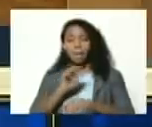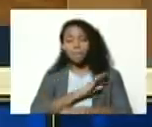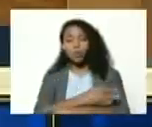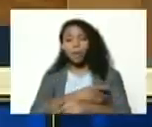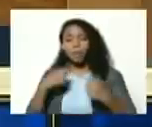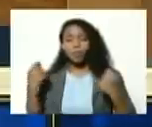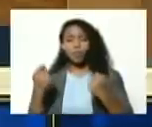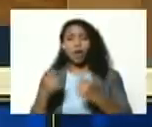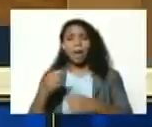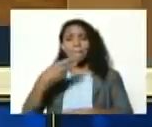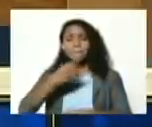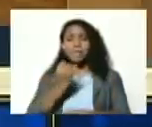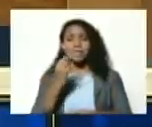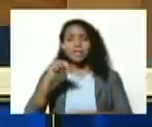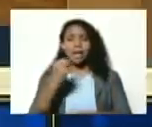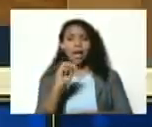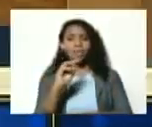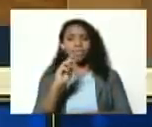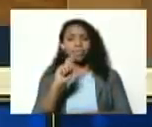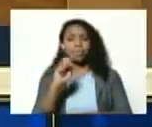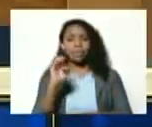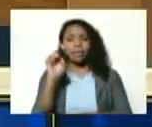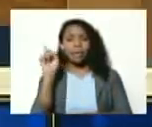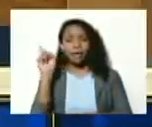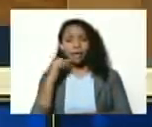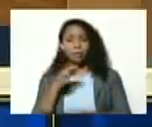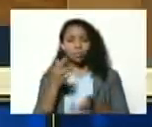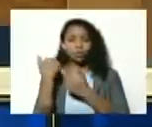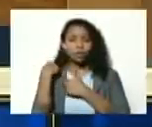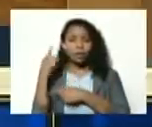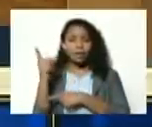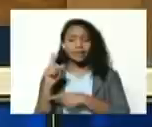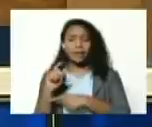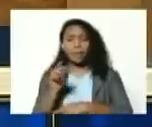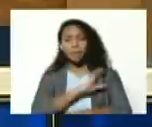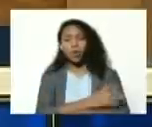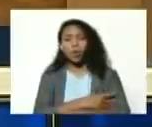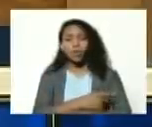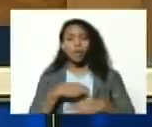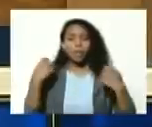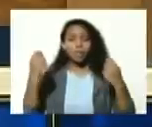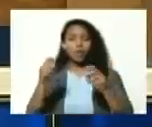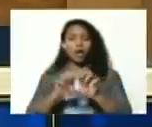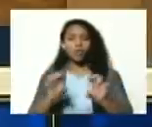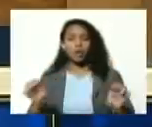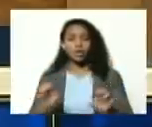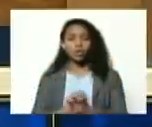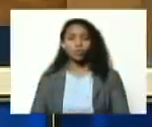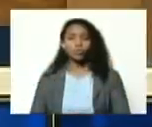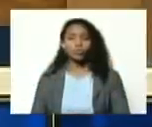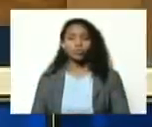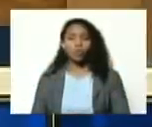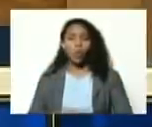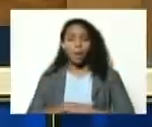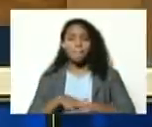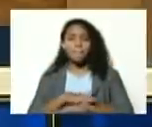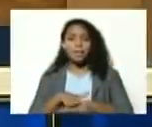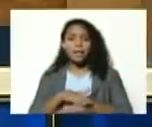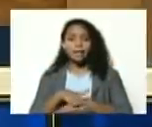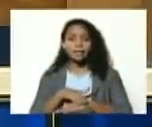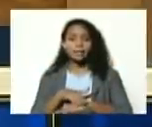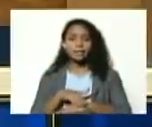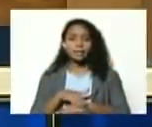Eduardo Piñate del poder popular para la educación con el ministro César